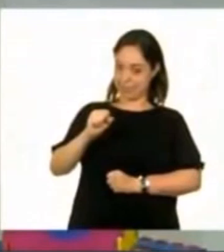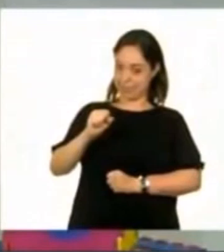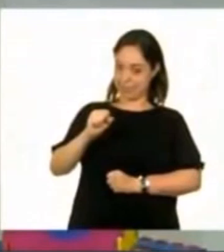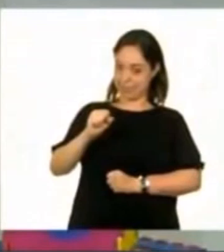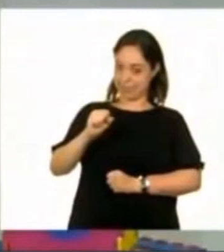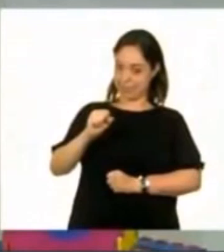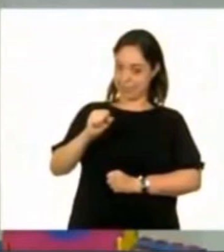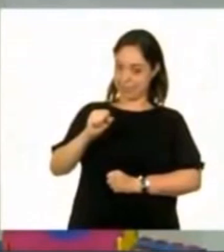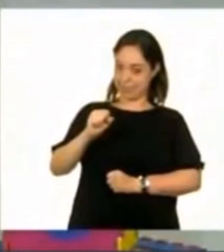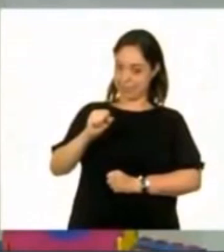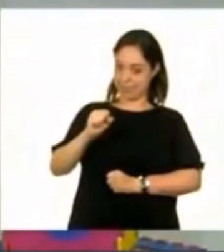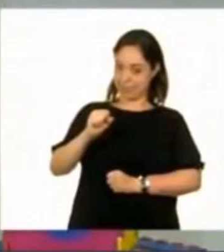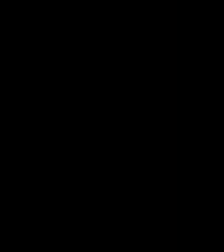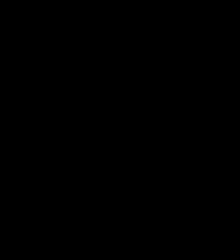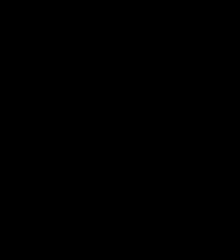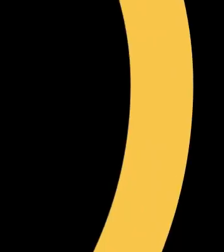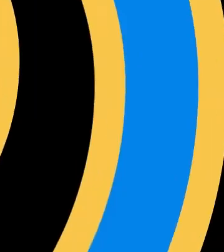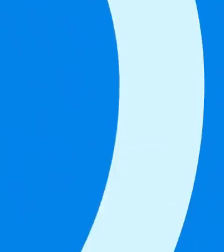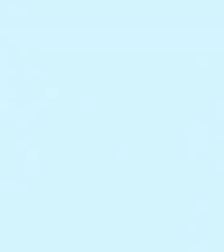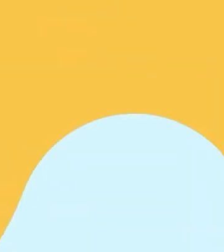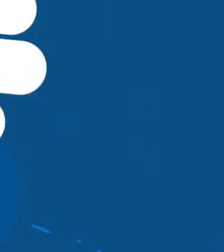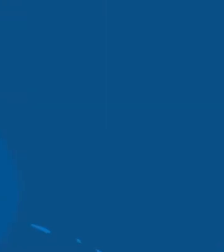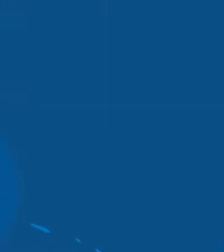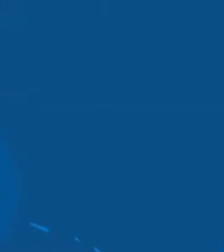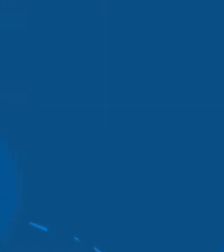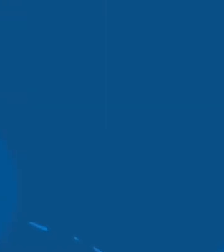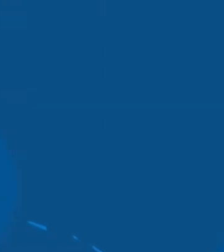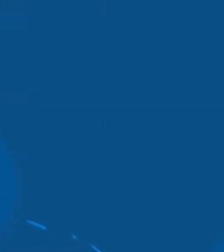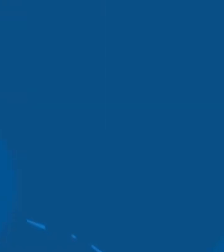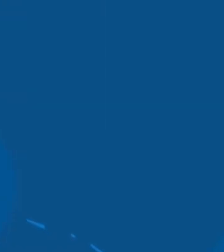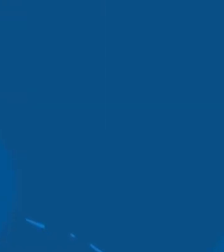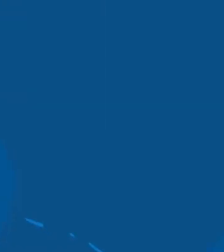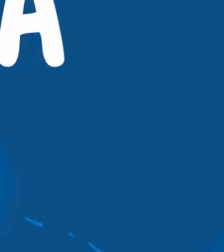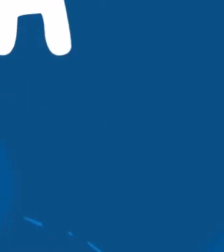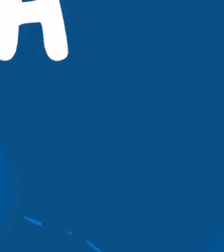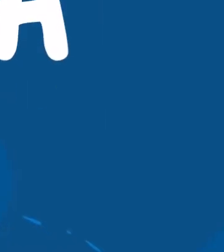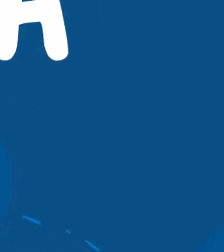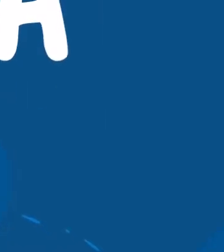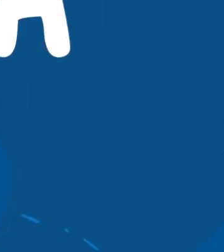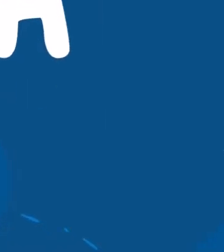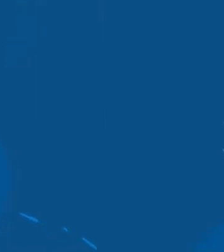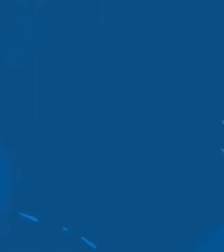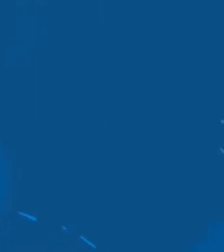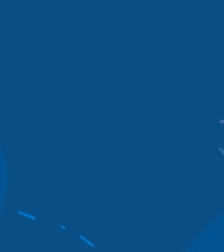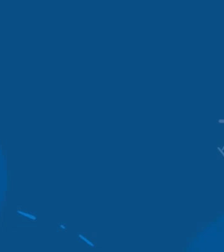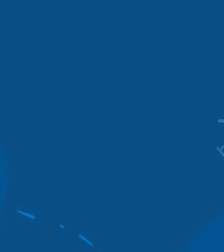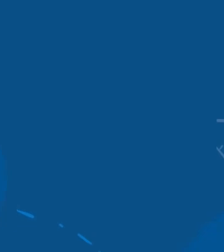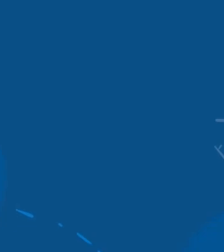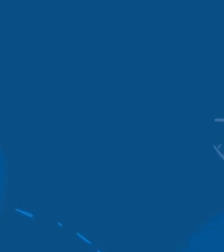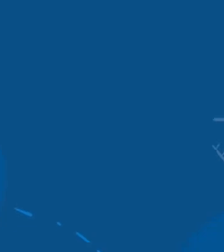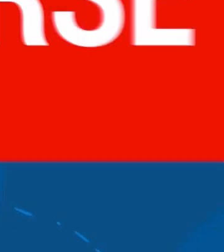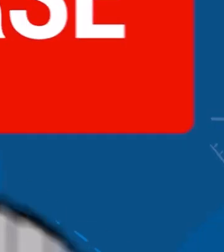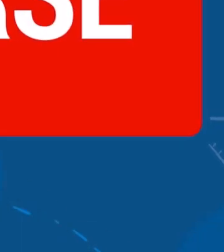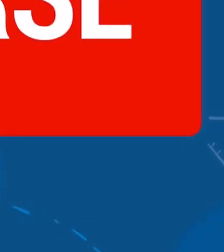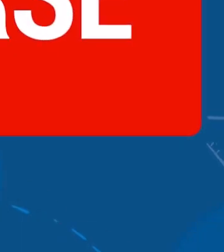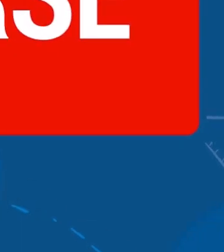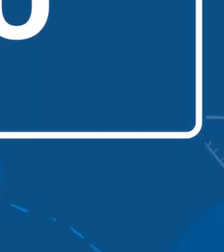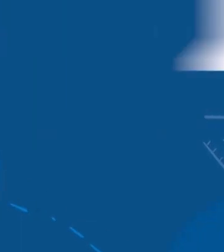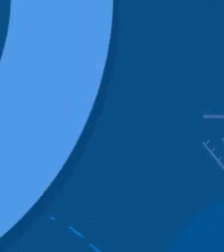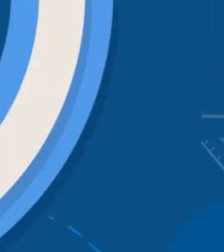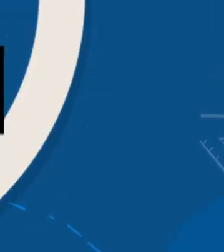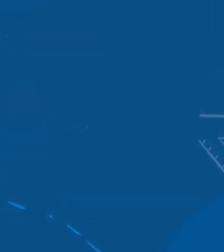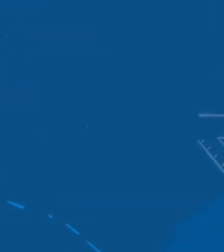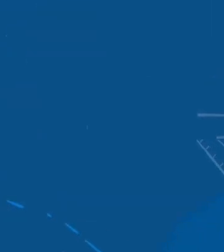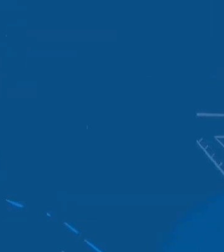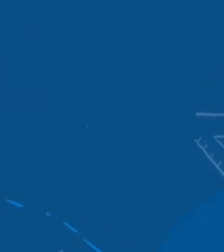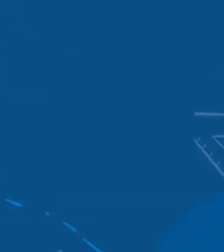medio ambiente. Continuaremos cuidándonos. Espero que este video te ayude un poco, si conoces a alguien que le pueda ayudar a este video, comparte, dale like y